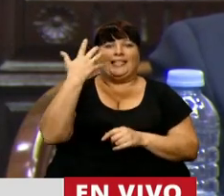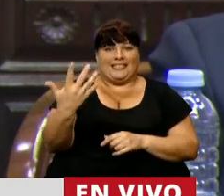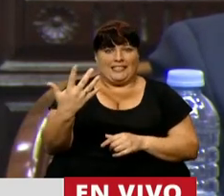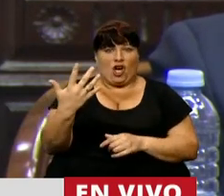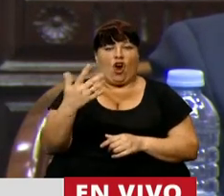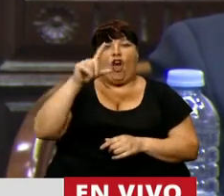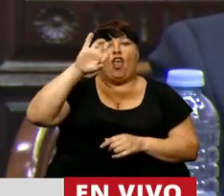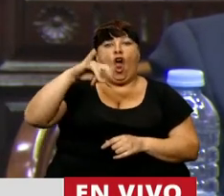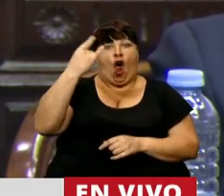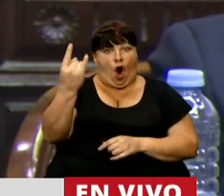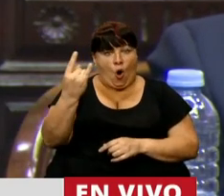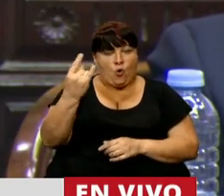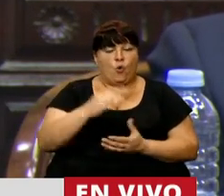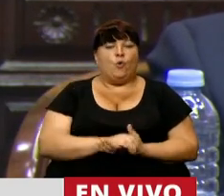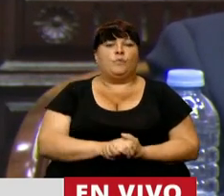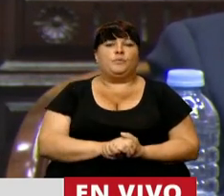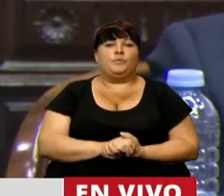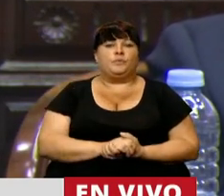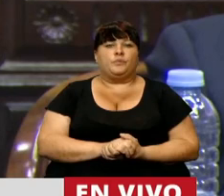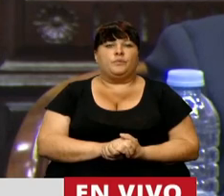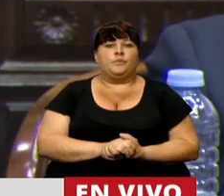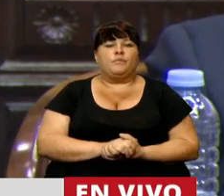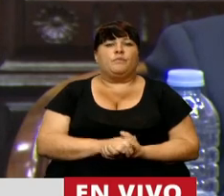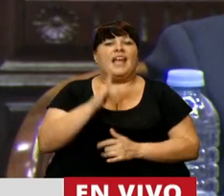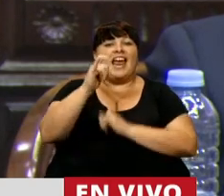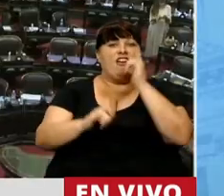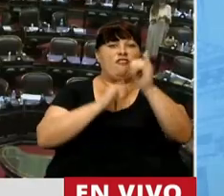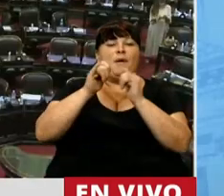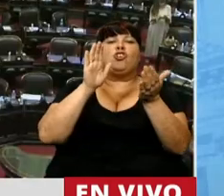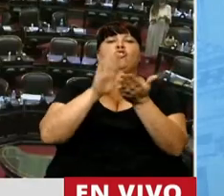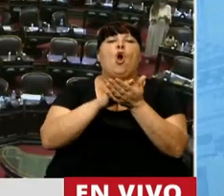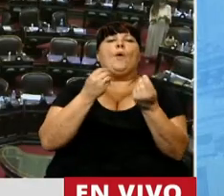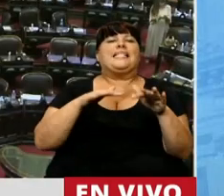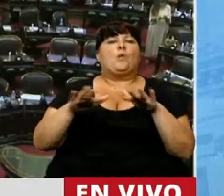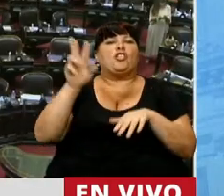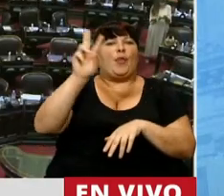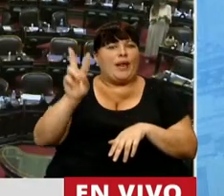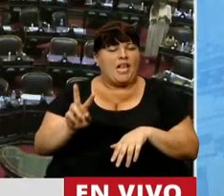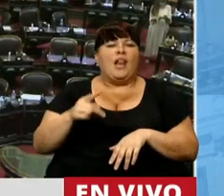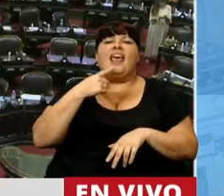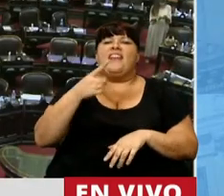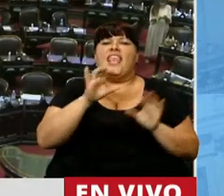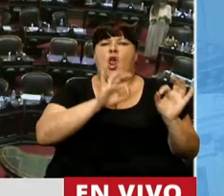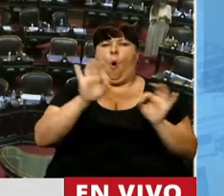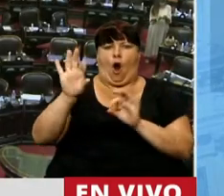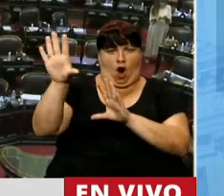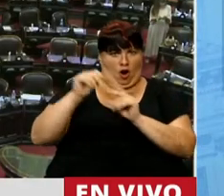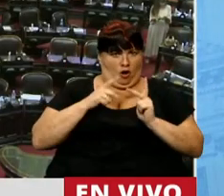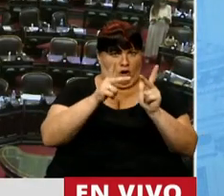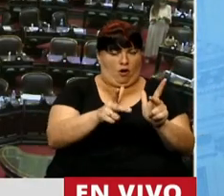de las Naciones Unidas, en su informe acerca de la situación en Venezuela, dijo textualmente,